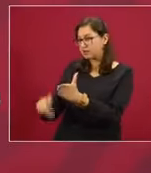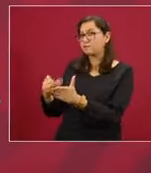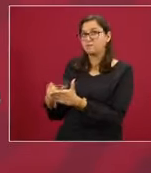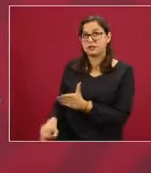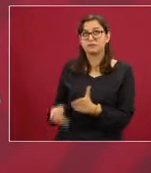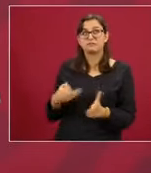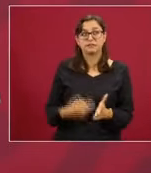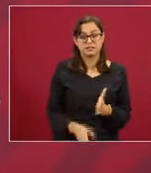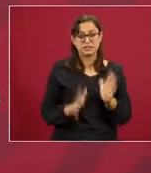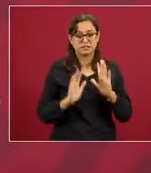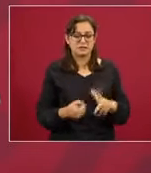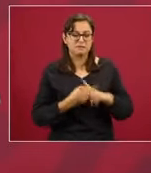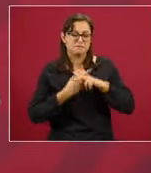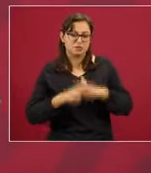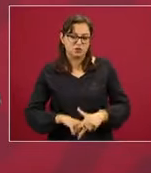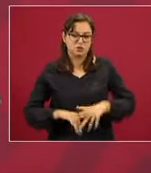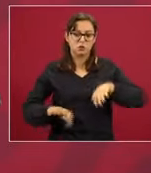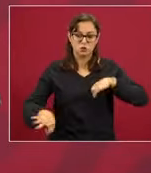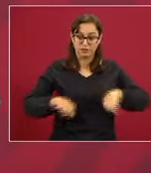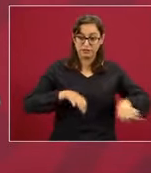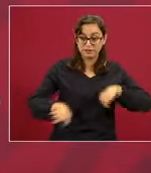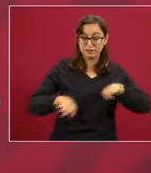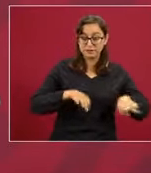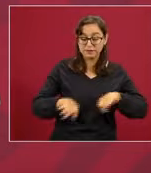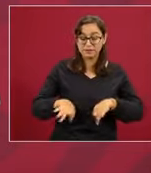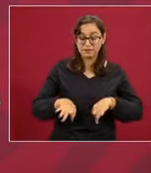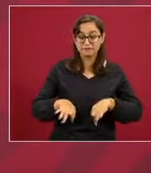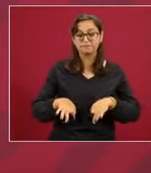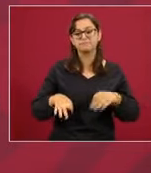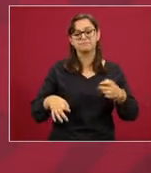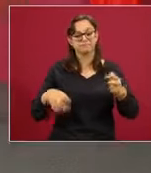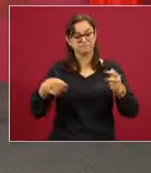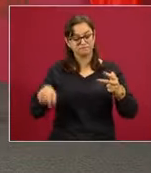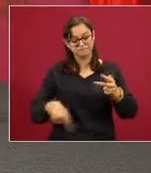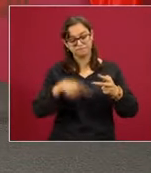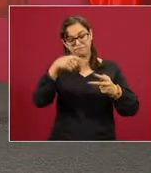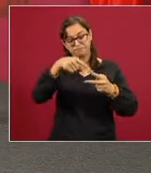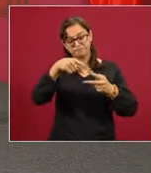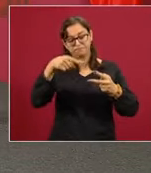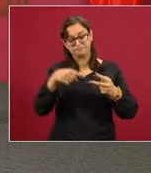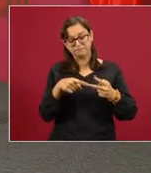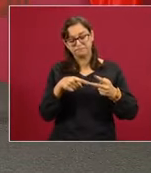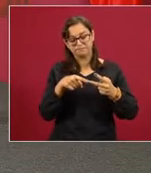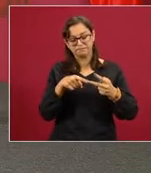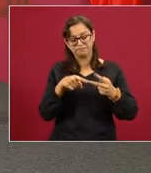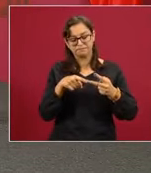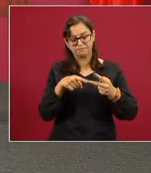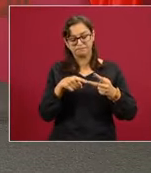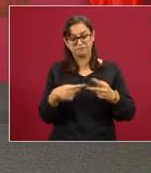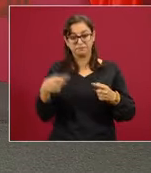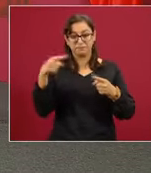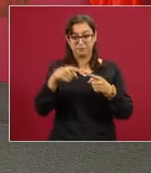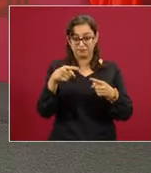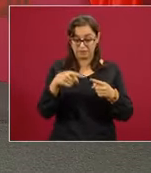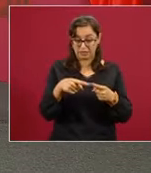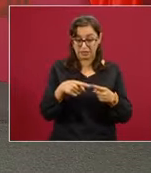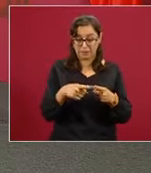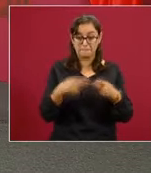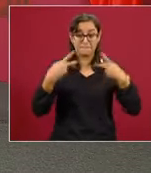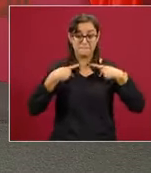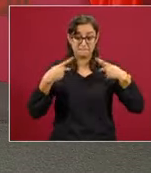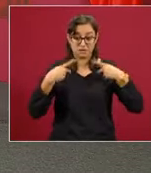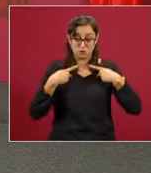trabajando y que terminó en dos elementos. Uno, la carencia, el déficit de